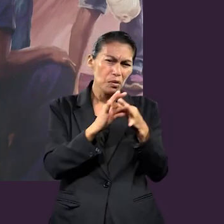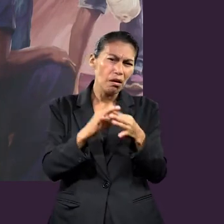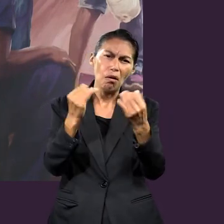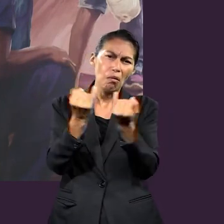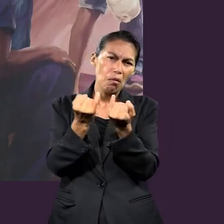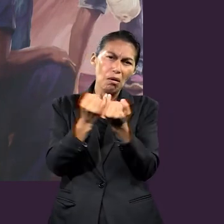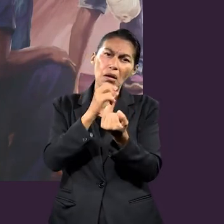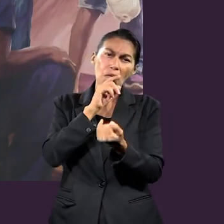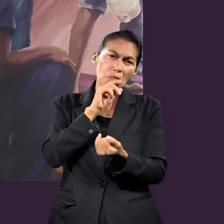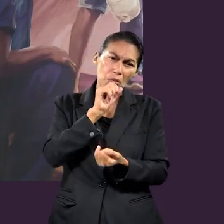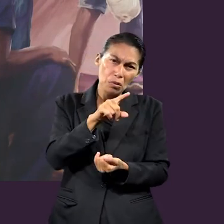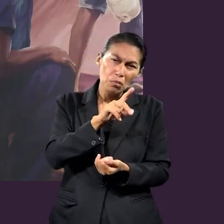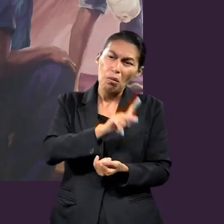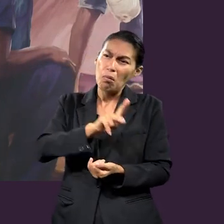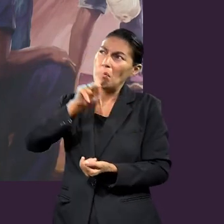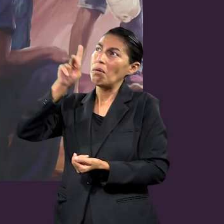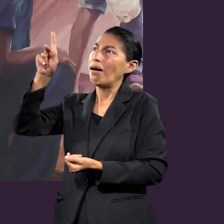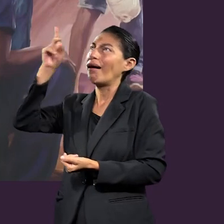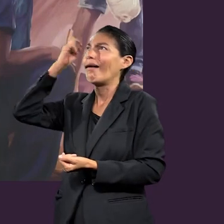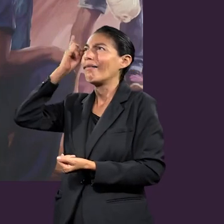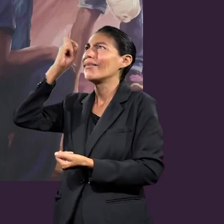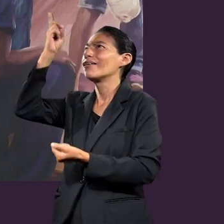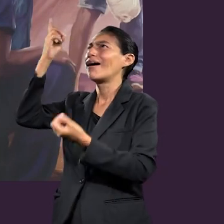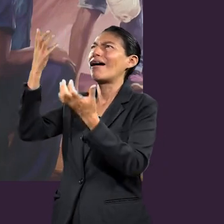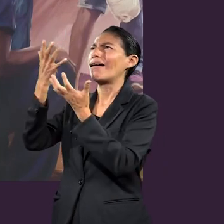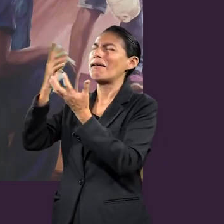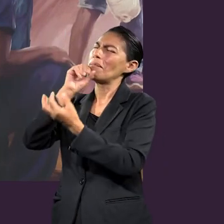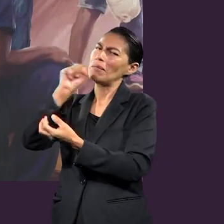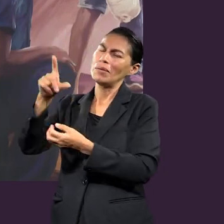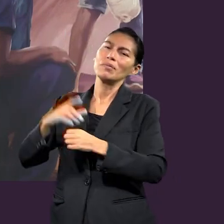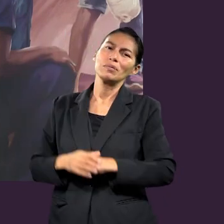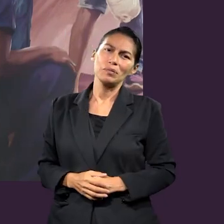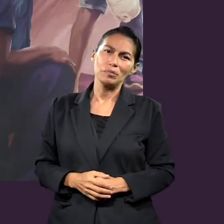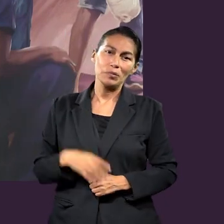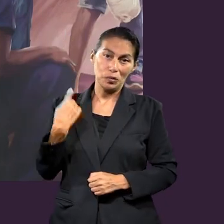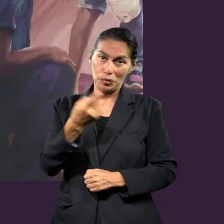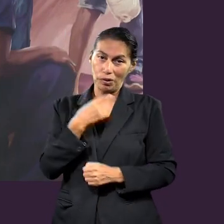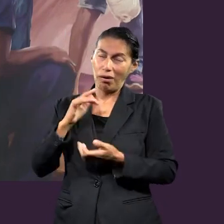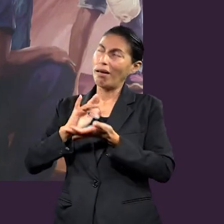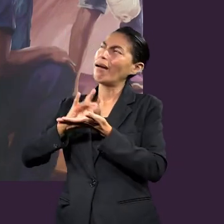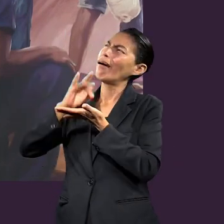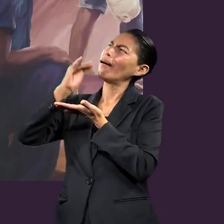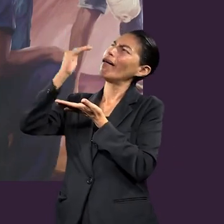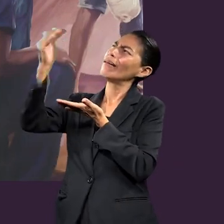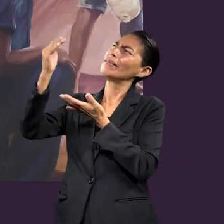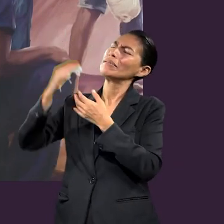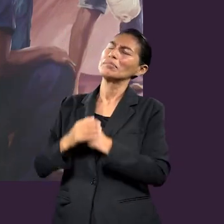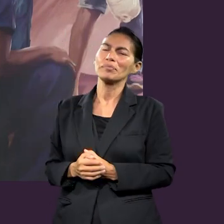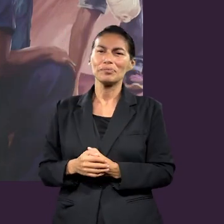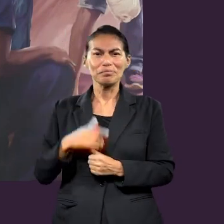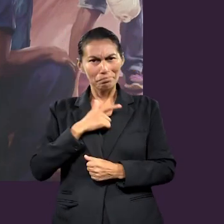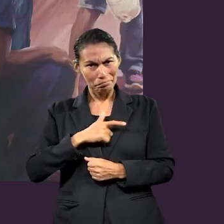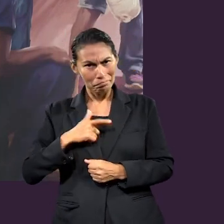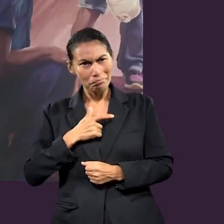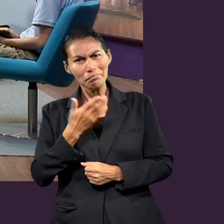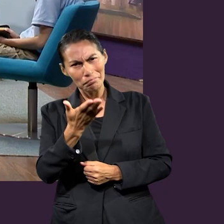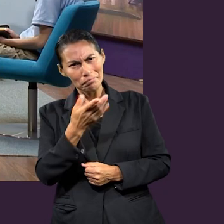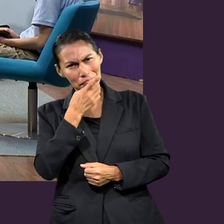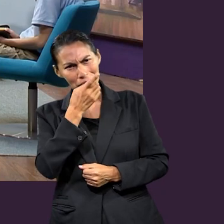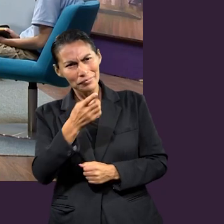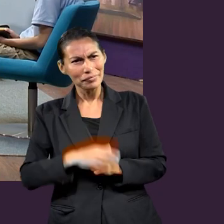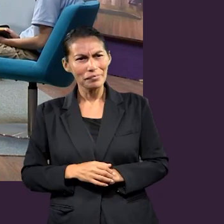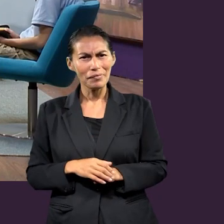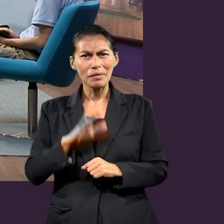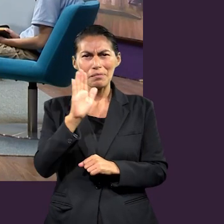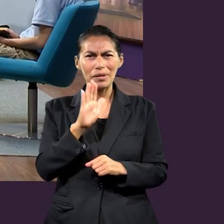que nosotros hacemos con Dios, o sea, esto que, esta gratitud, también debemos reflejarla en nuestra vida terrenal. Me encanta